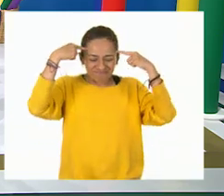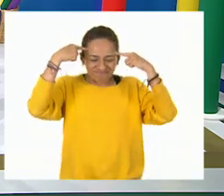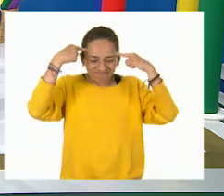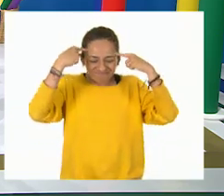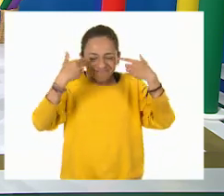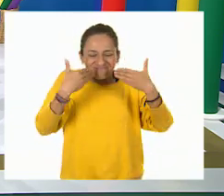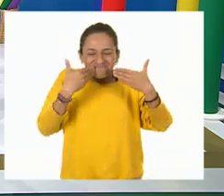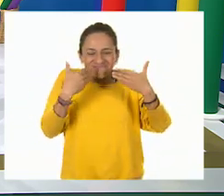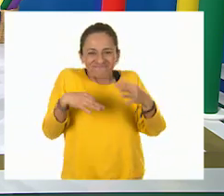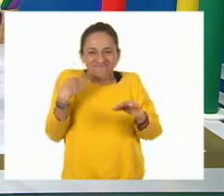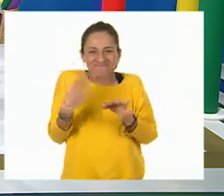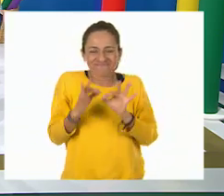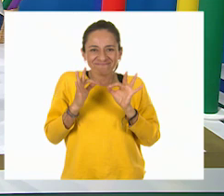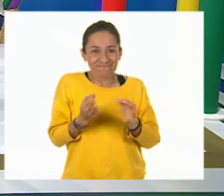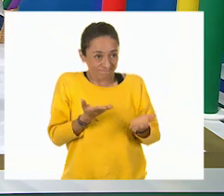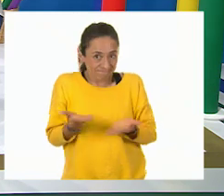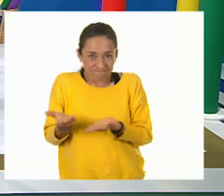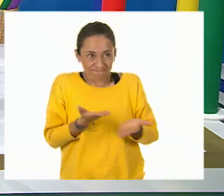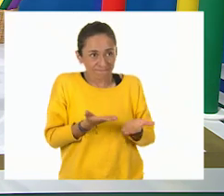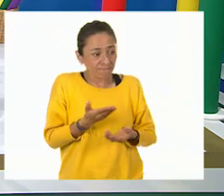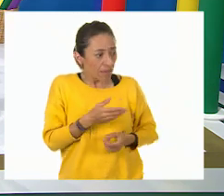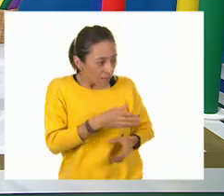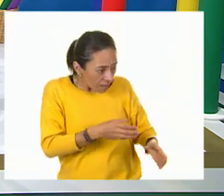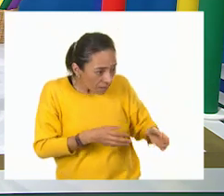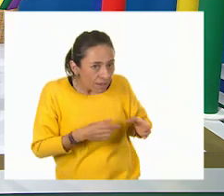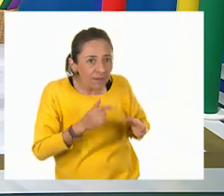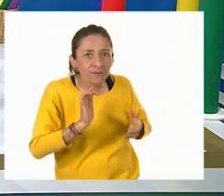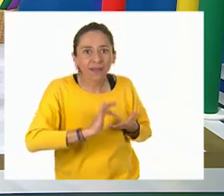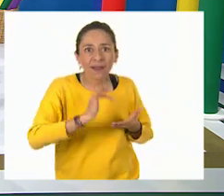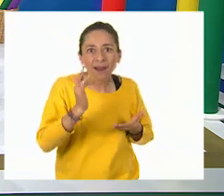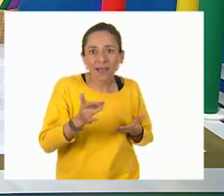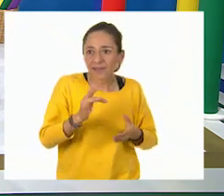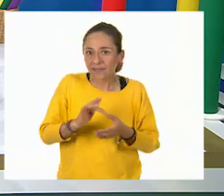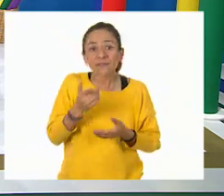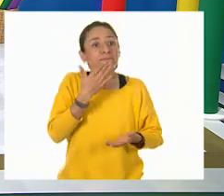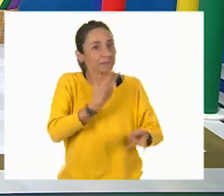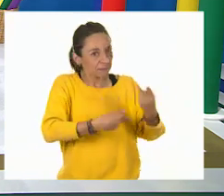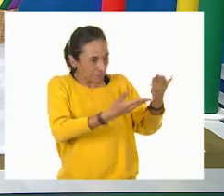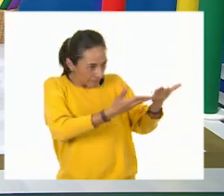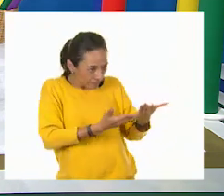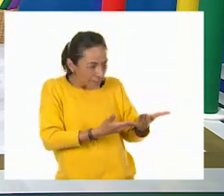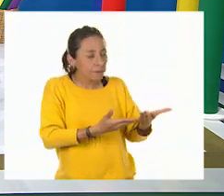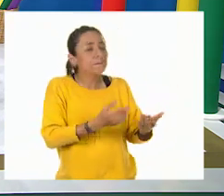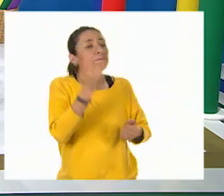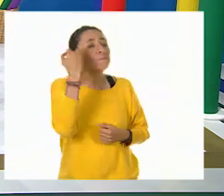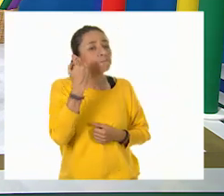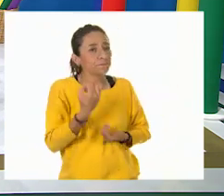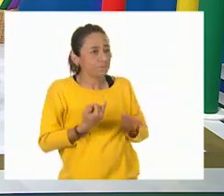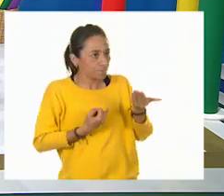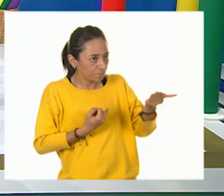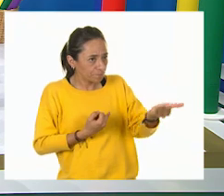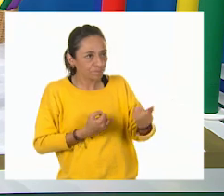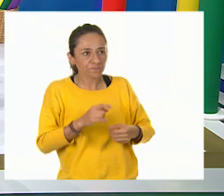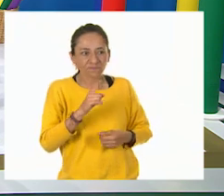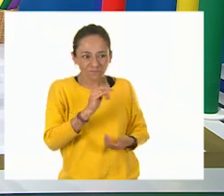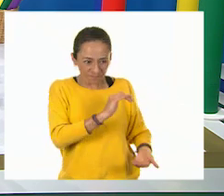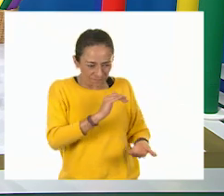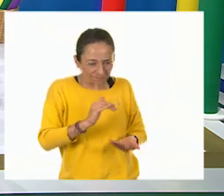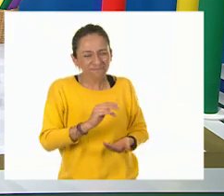tengo. Muchas gracias, Tom. Aquí las tomo, ¿eh? Muchas gracias. Bienvenido, por cierto. Toma, Jenny. Muchas gracias por la agüita.